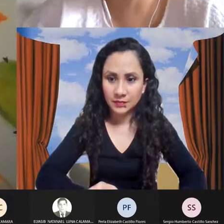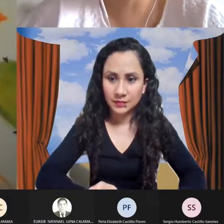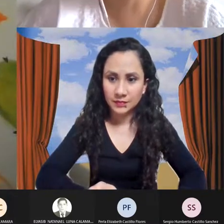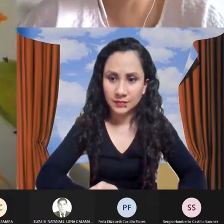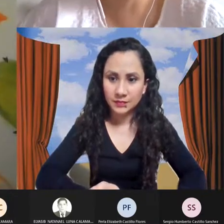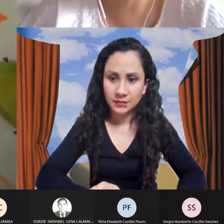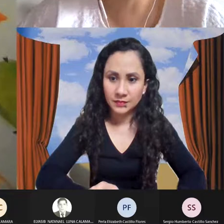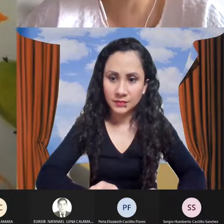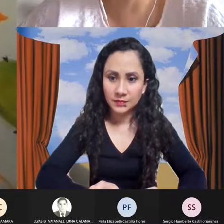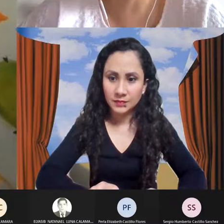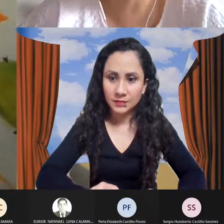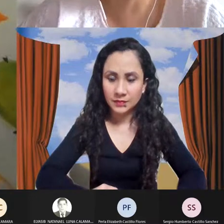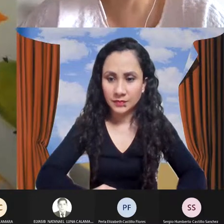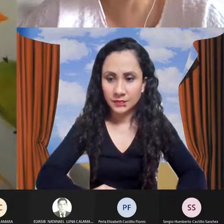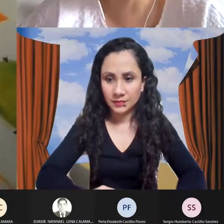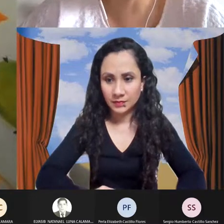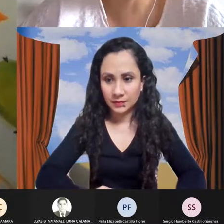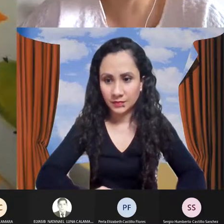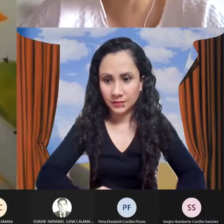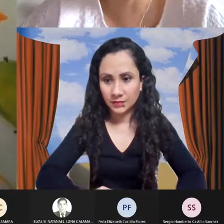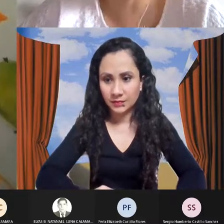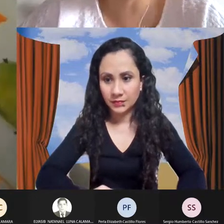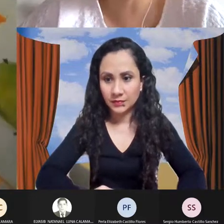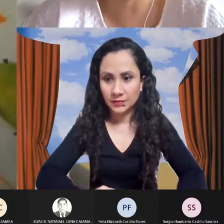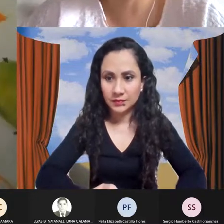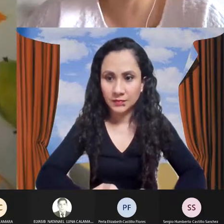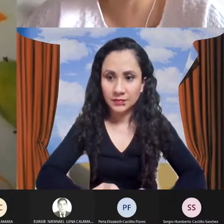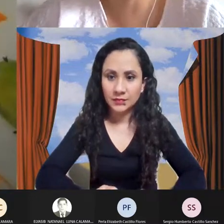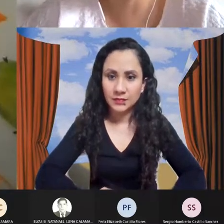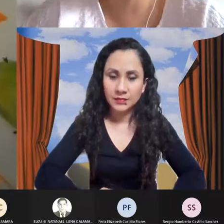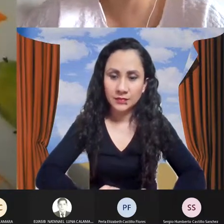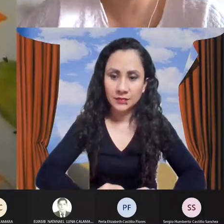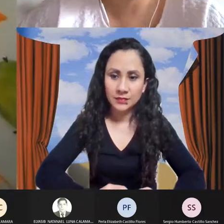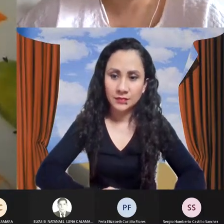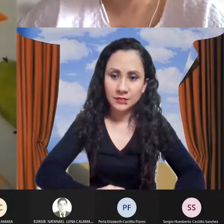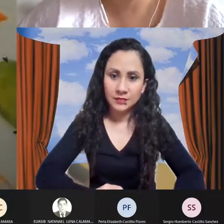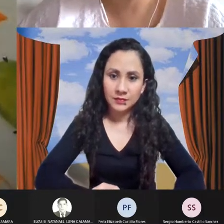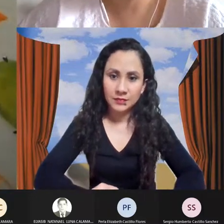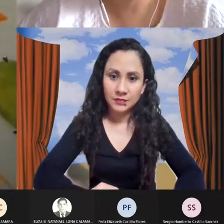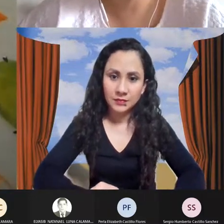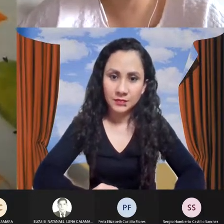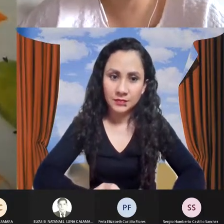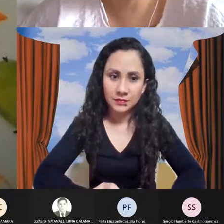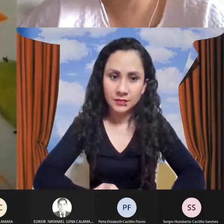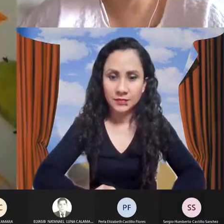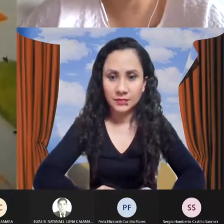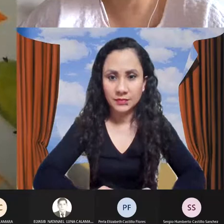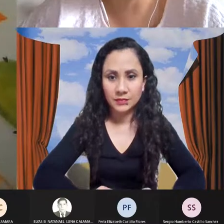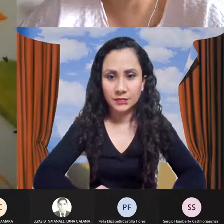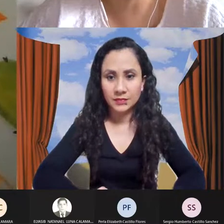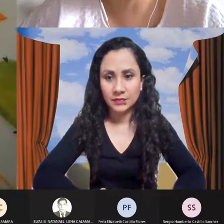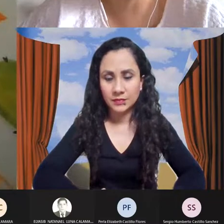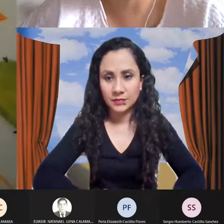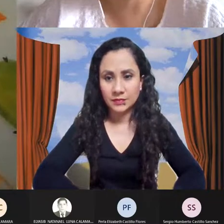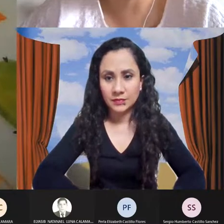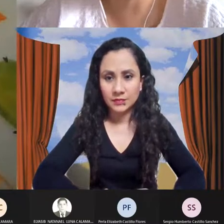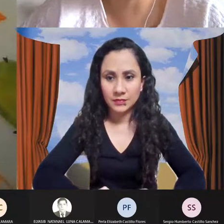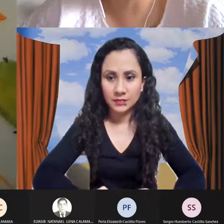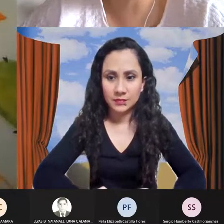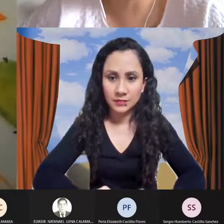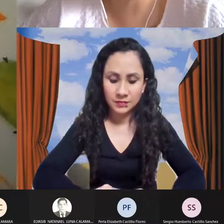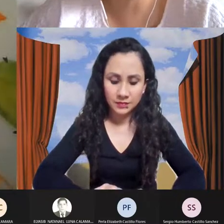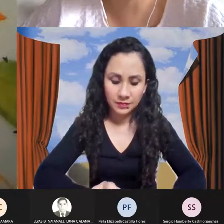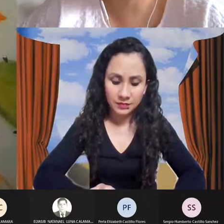Instituto de Investigaciones en Inteligencia Artificial de la Universidad Veracruzana, donde desarrolla investigación en el área de